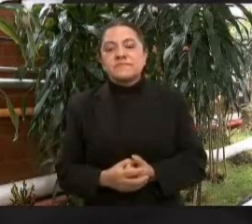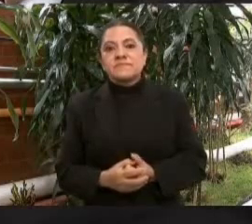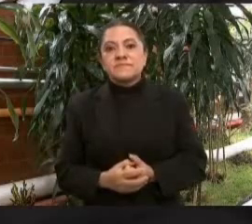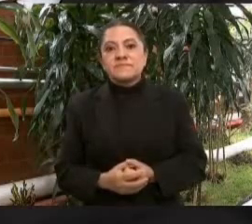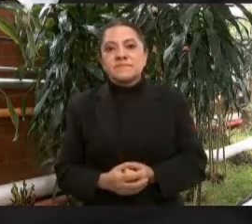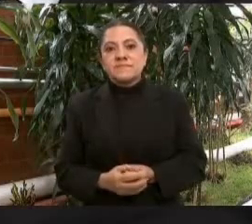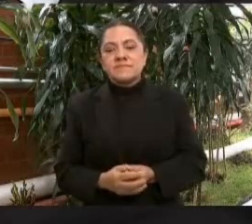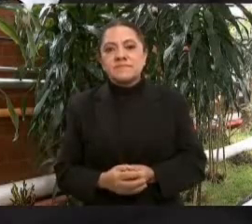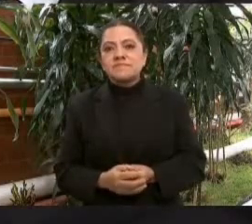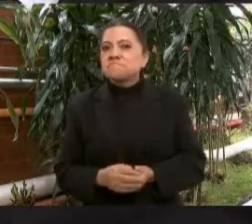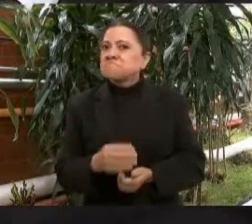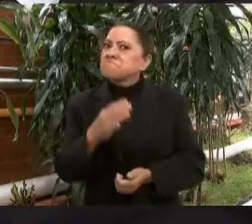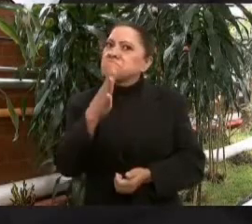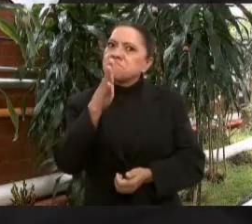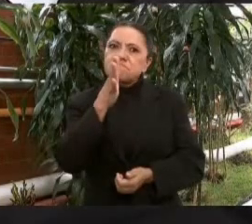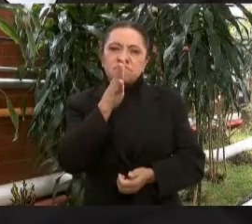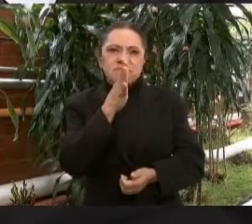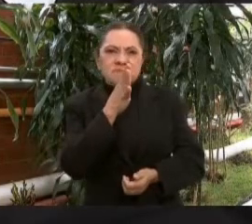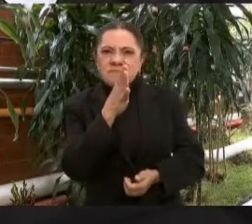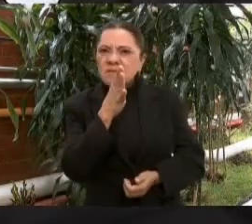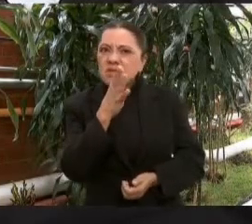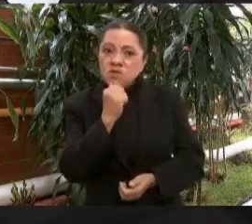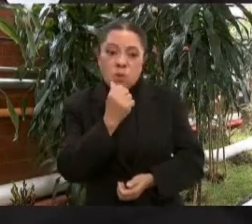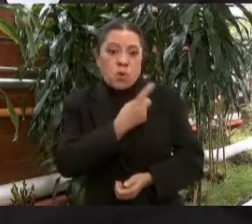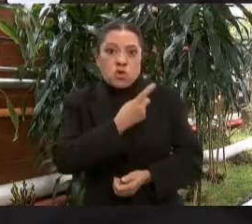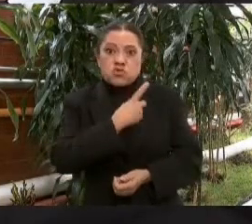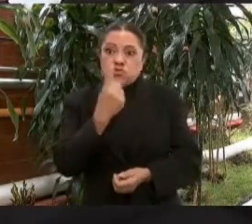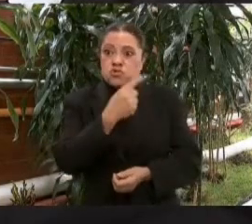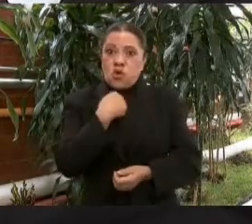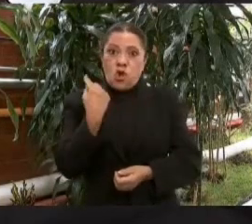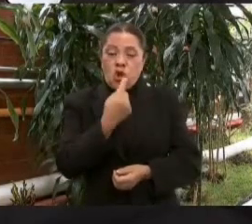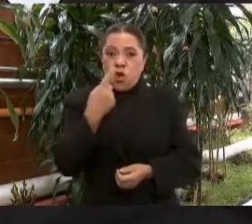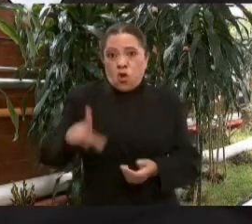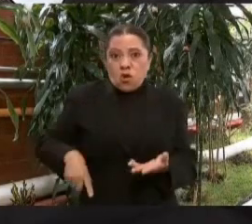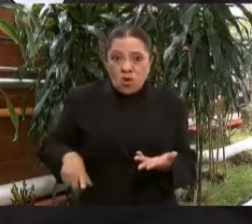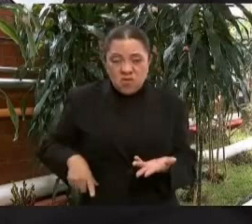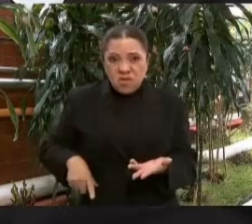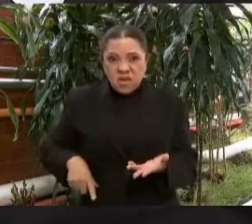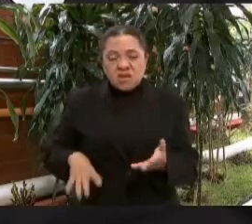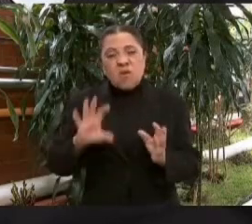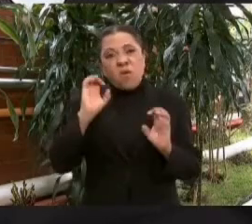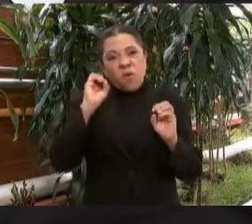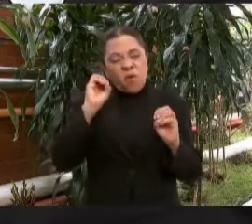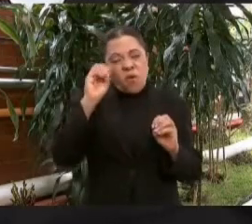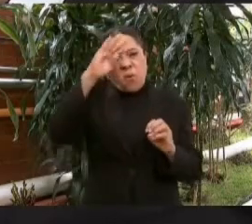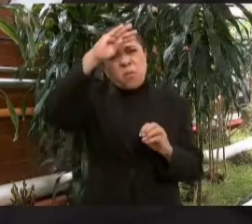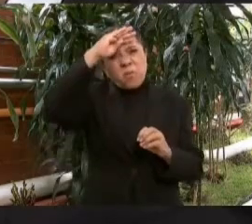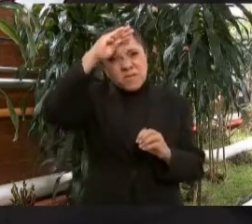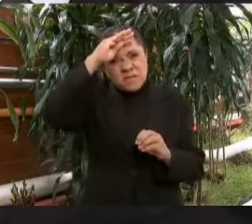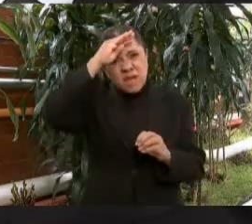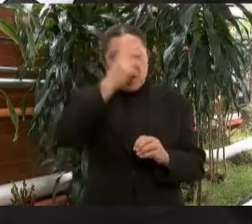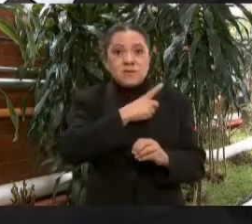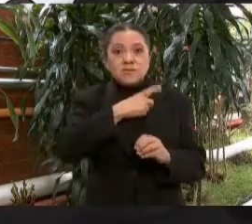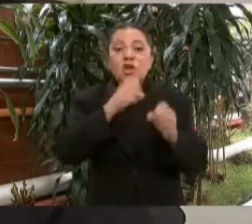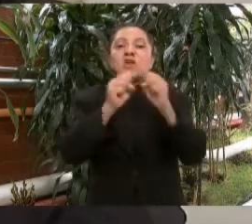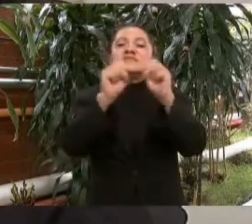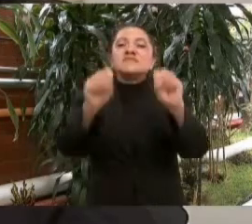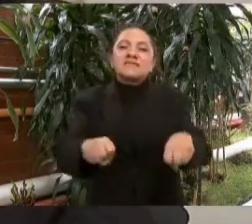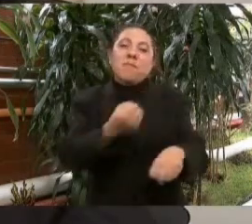podíamos sólo pensar en el sistema de salud